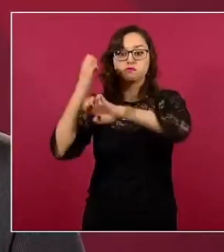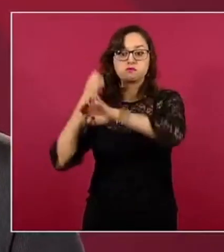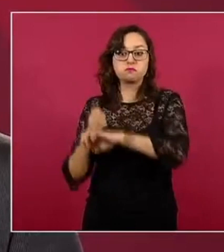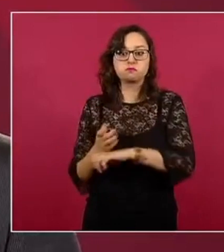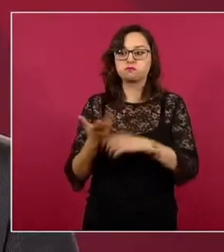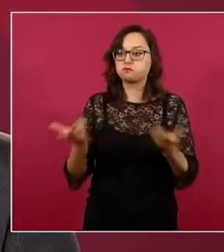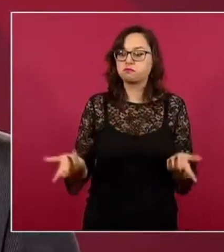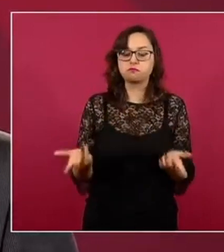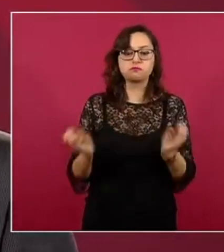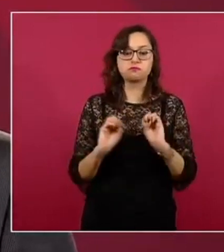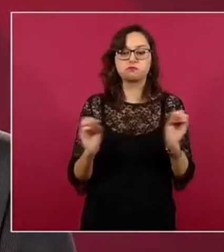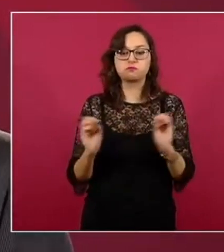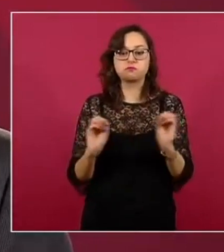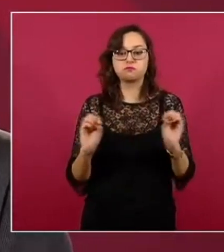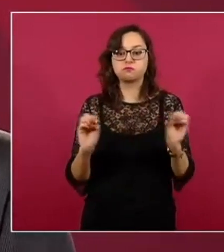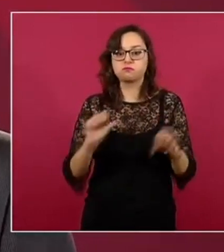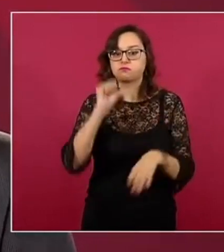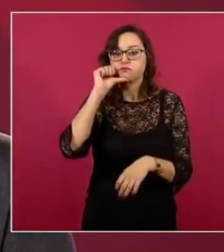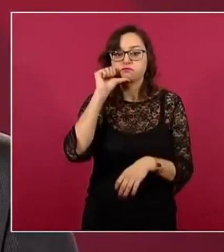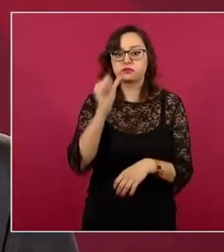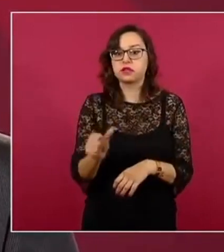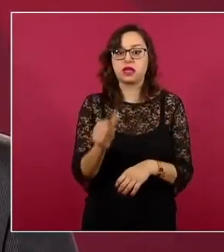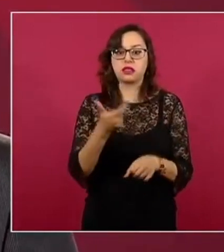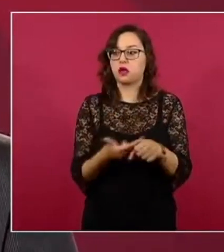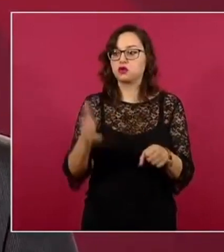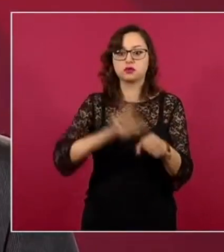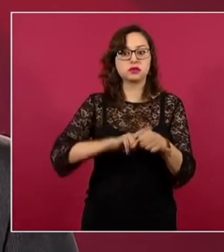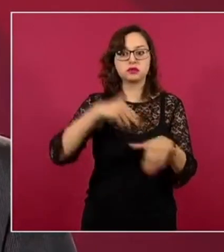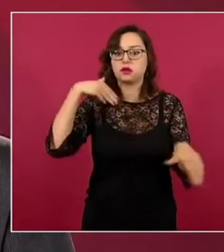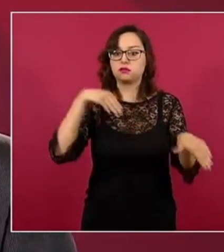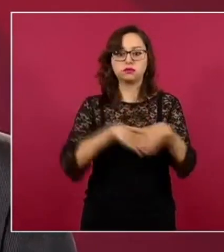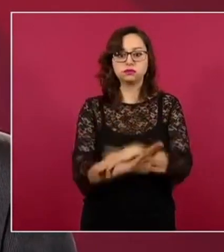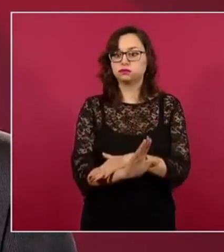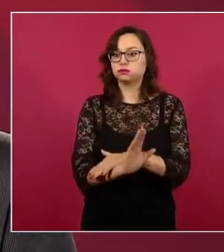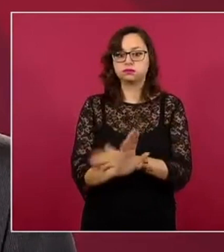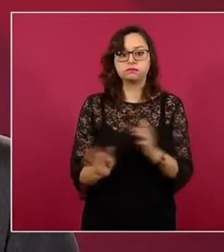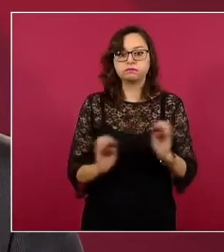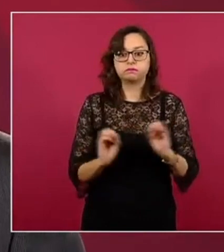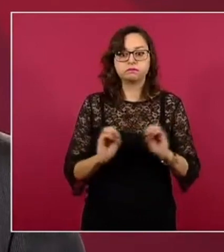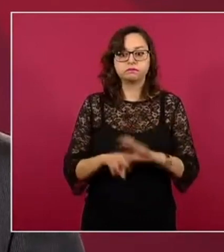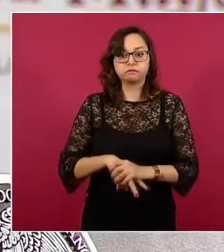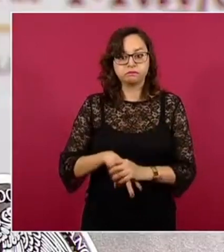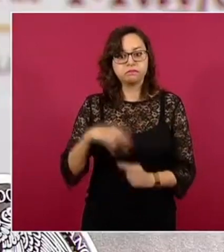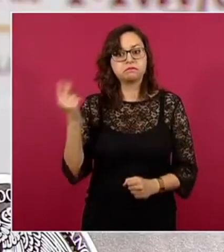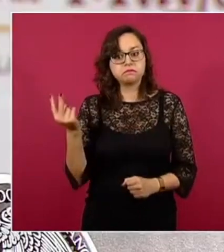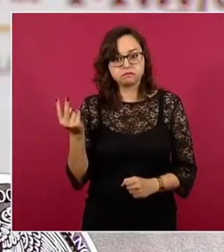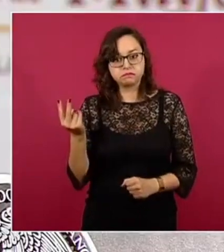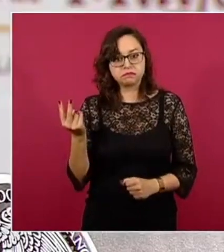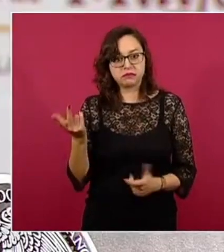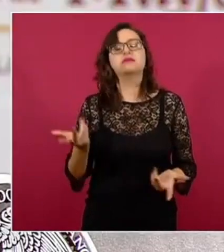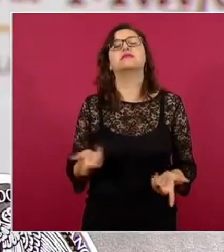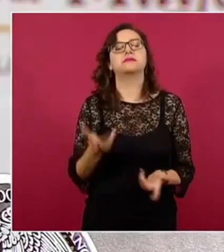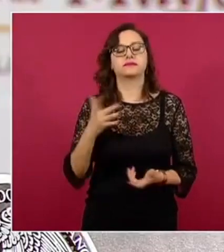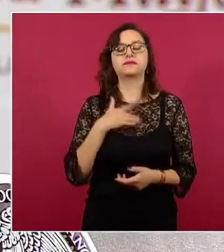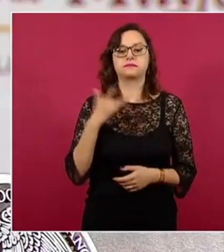días consecutivos con ninguna ocupación de las unidades de cuidados críticos COVID. Esto lo que nos permite es